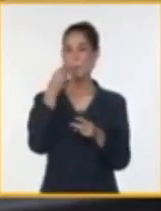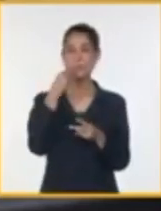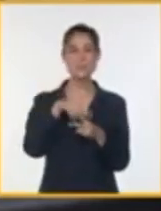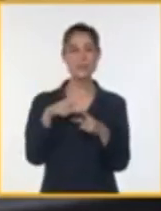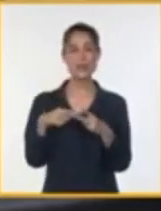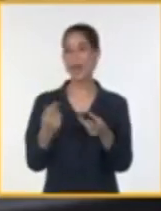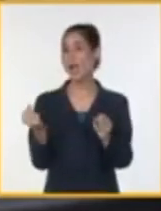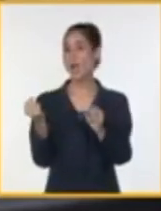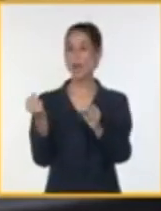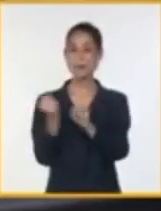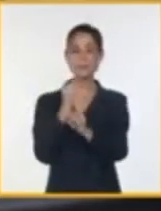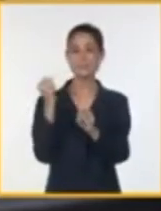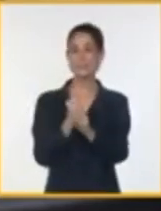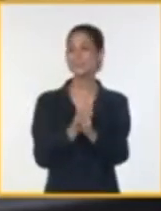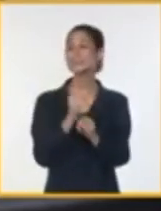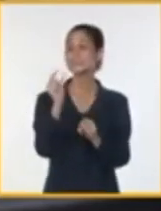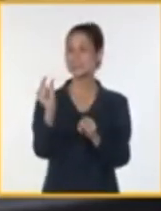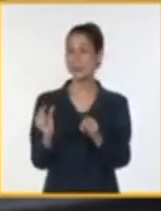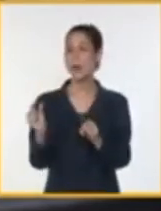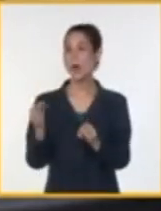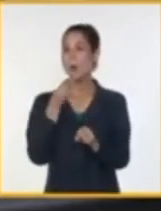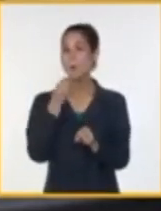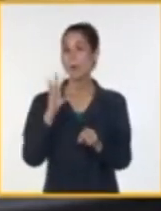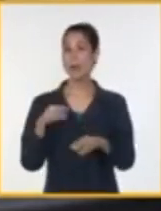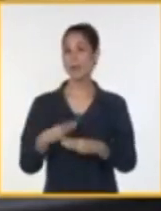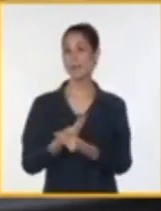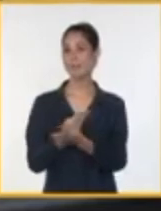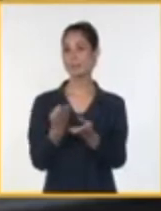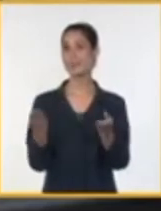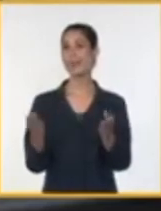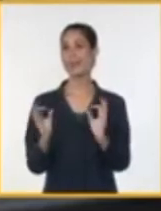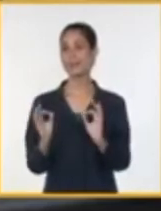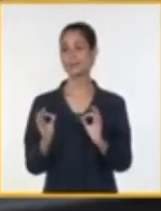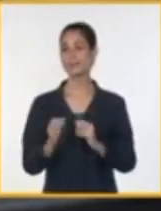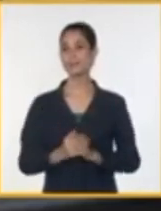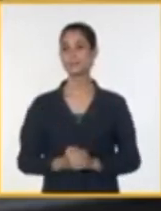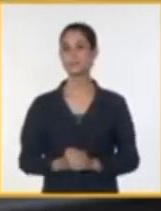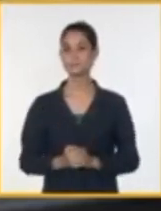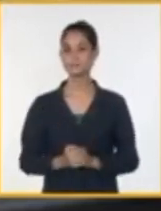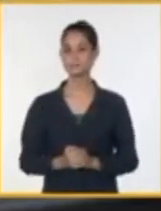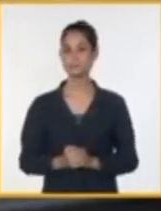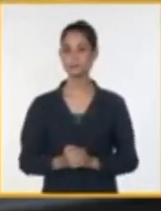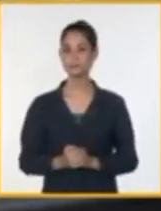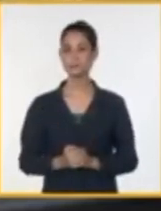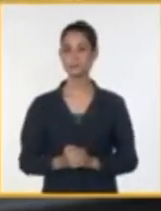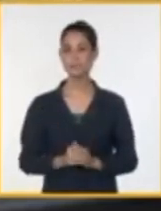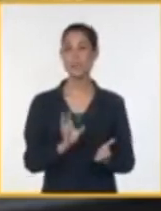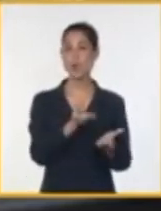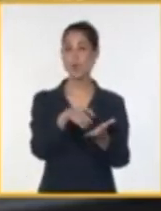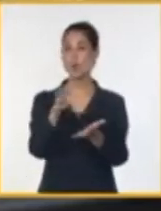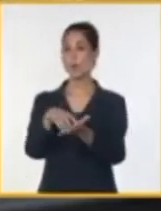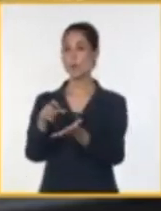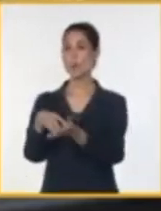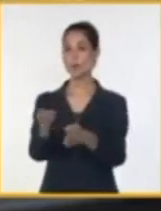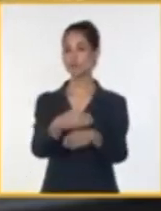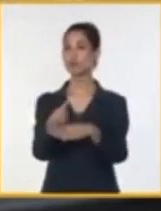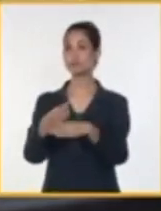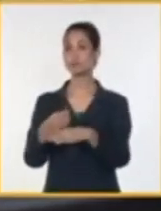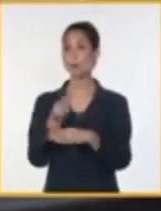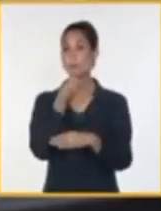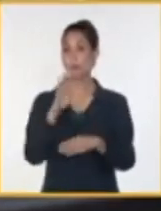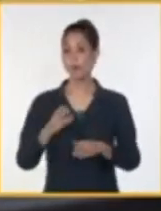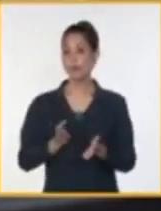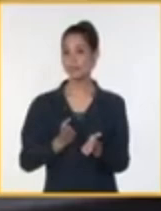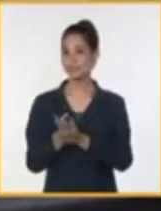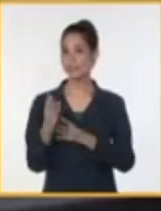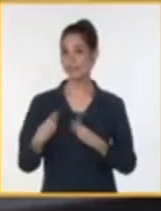trabajadores allí, para que las ofertas lleguen a cada uno de nuestros consejos populares como está establecido. Potenciar en todas